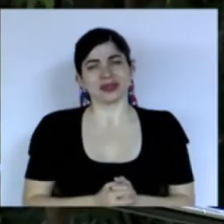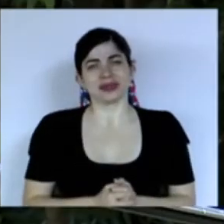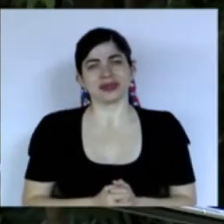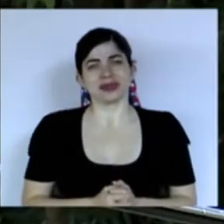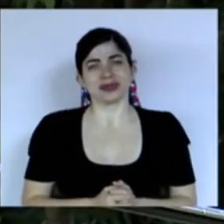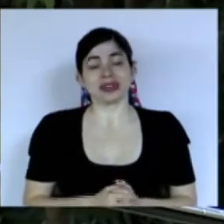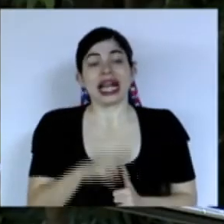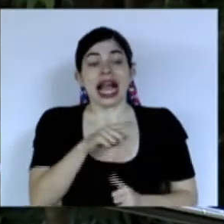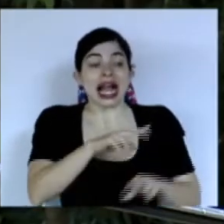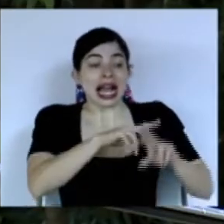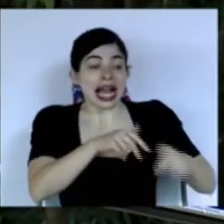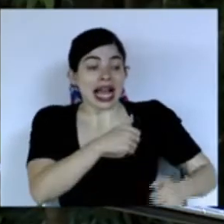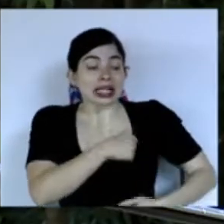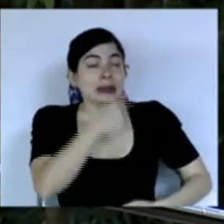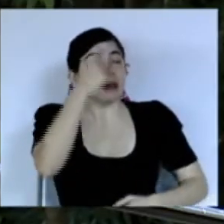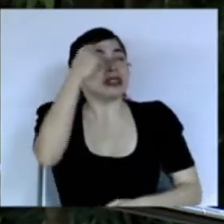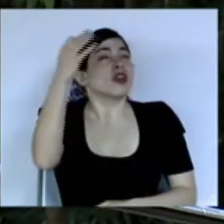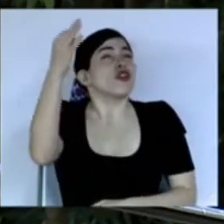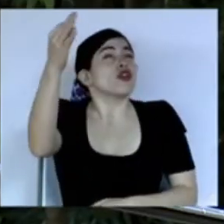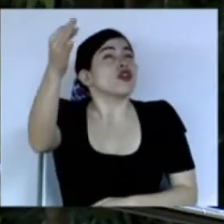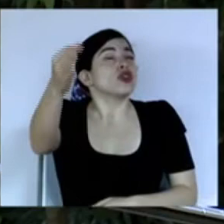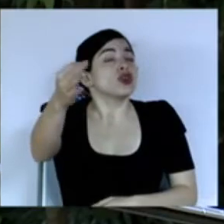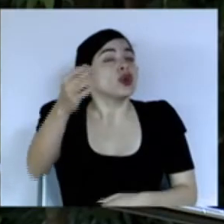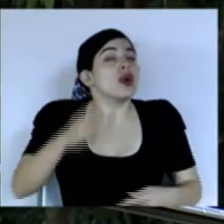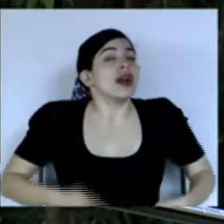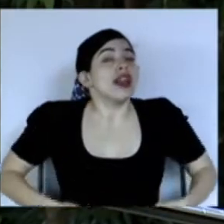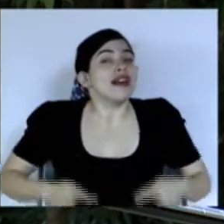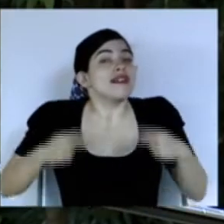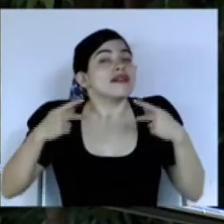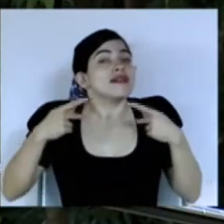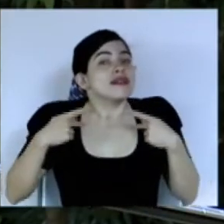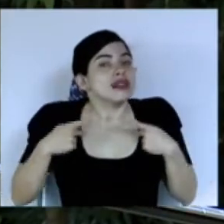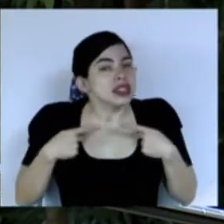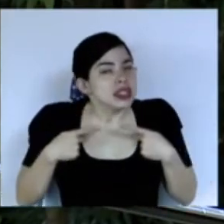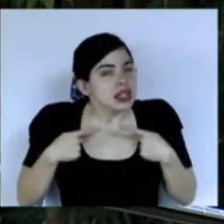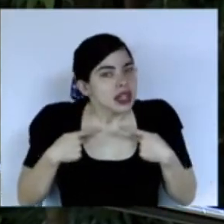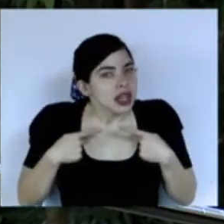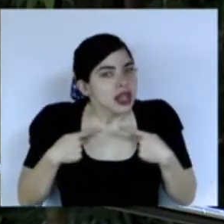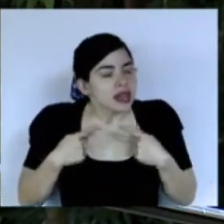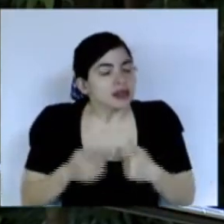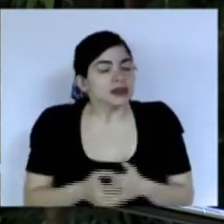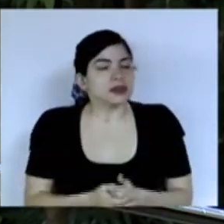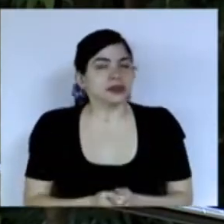lo hizo pensando en el futuro en la vida en una extensión